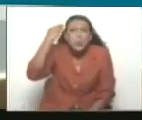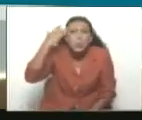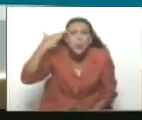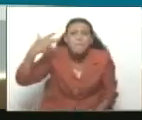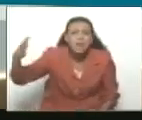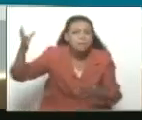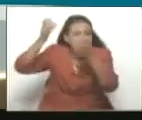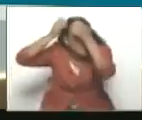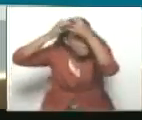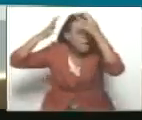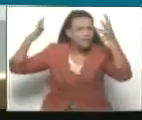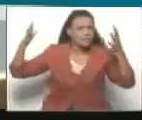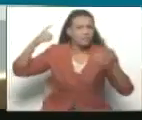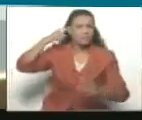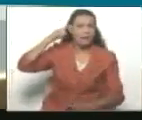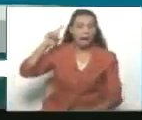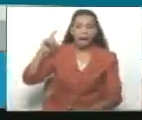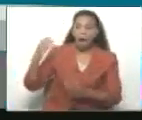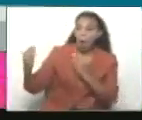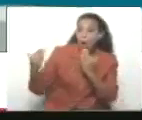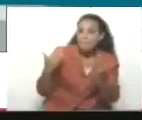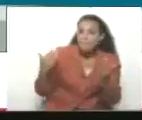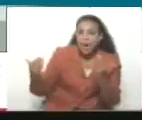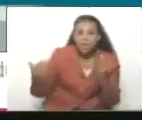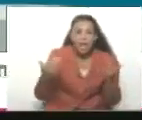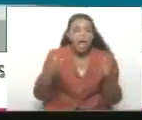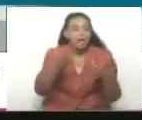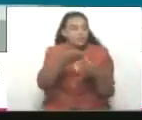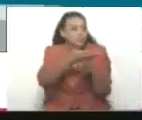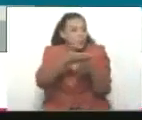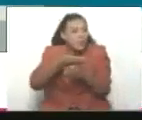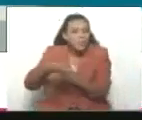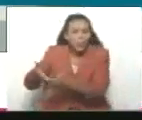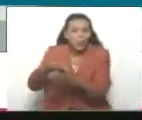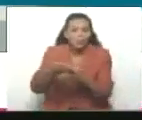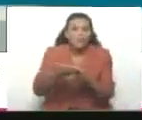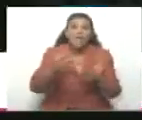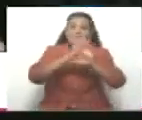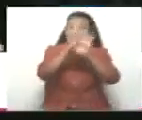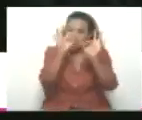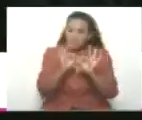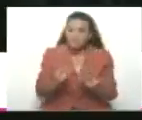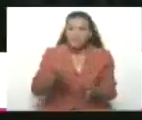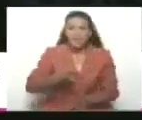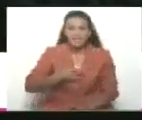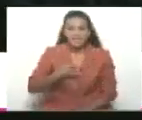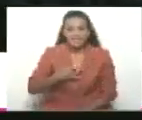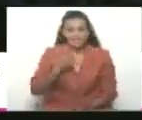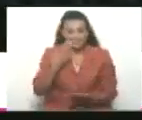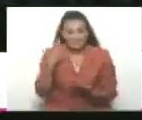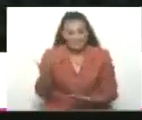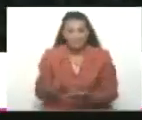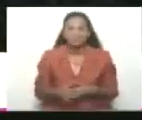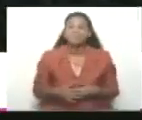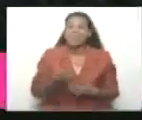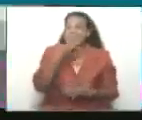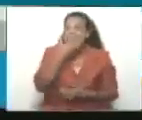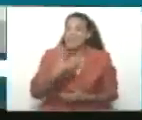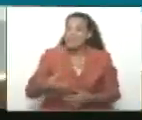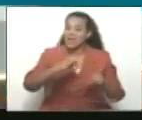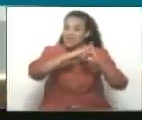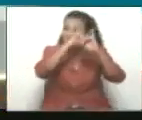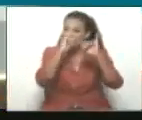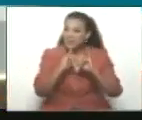tenido. En compartir, en solidaridad, en felicidad. Navidades